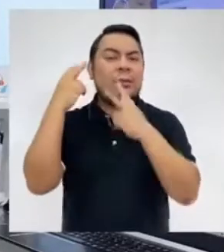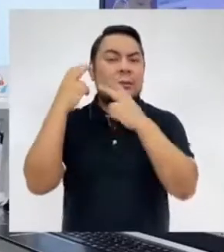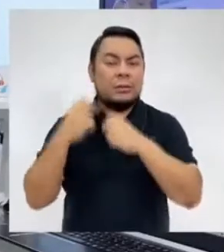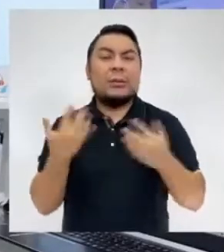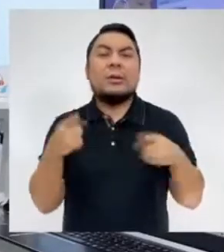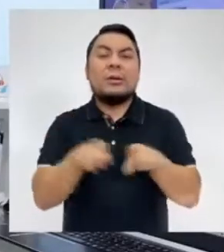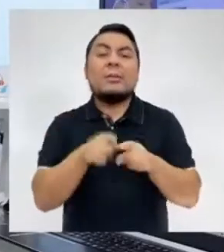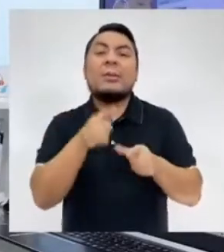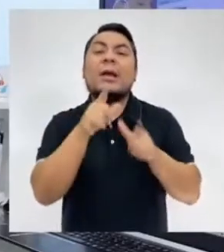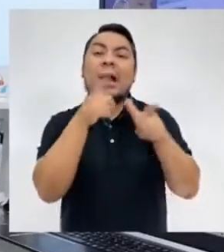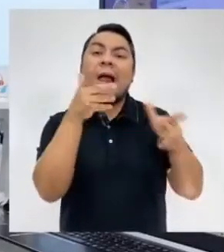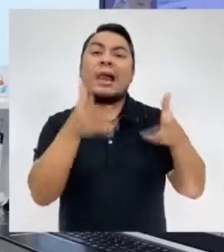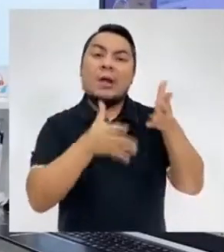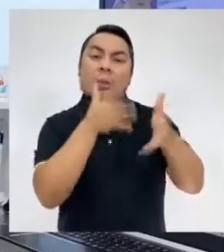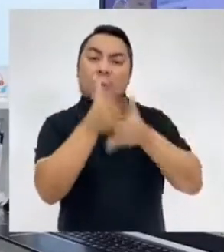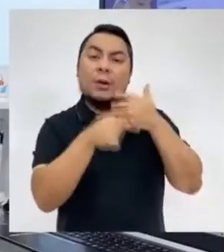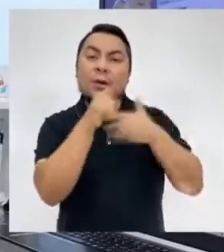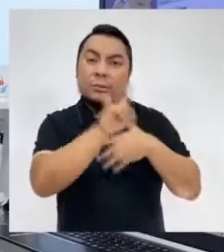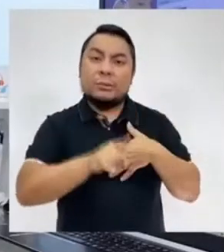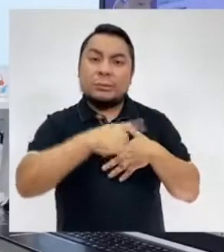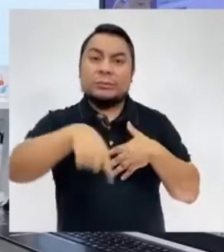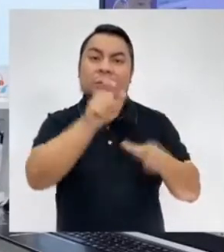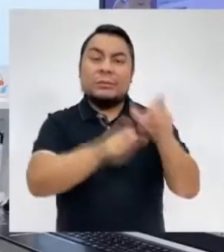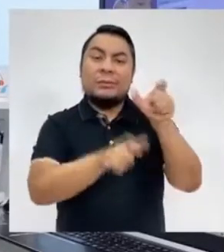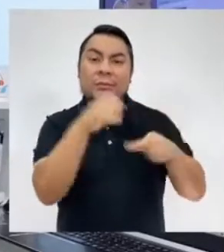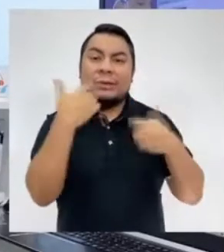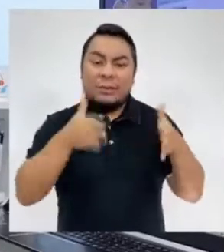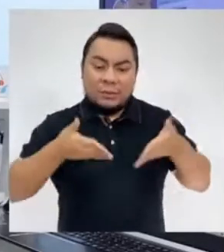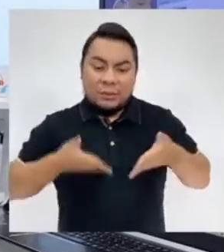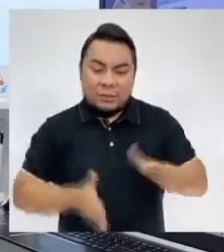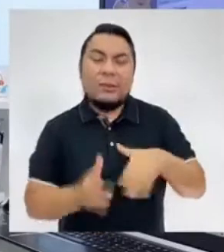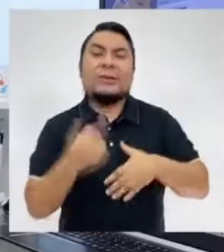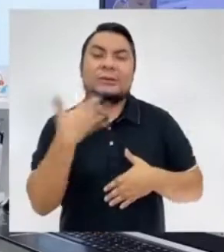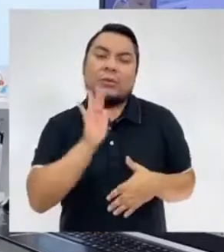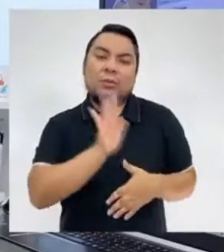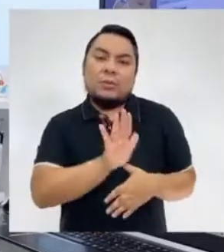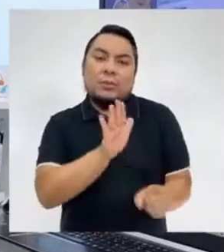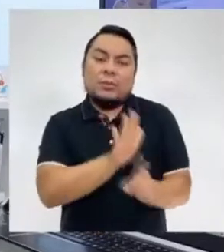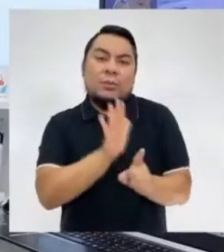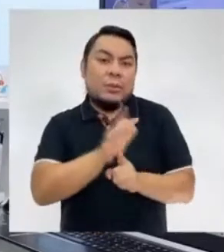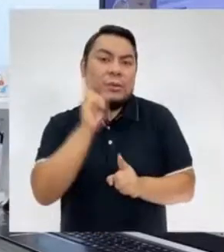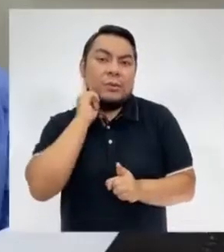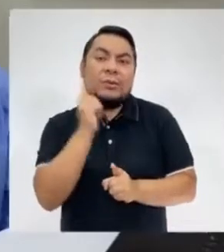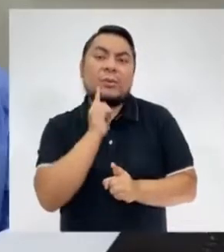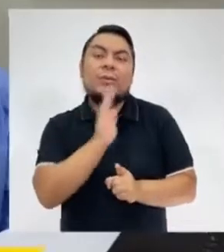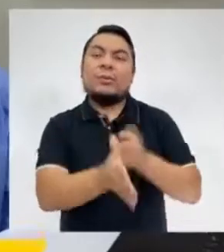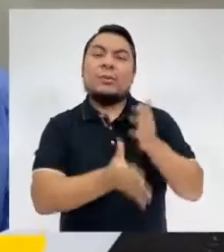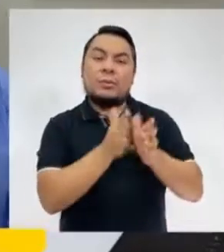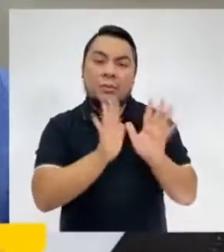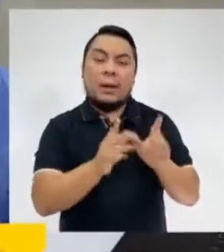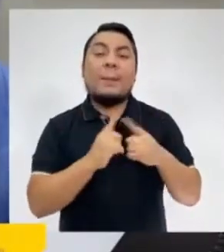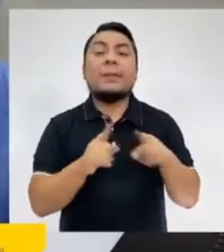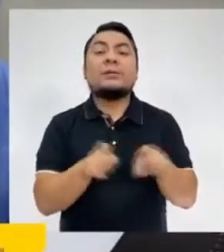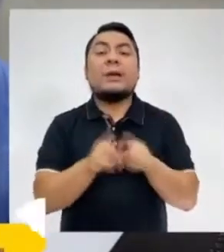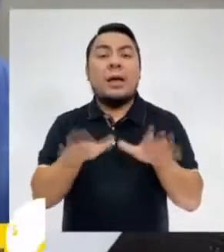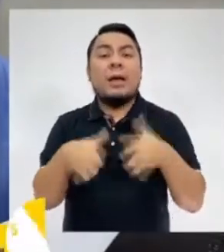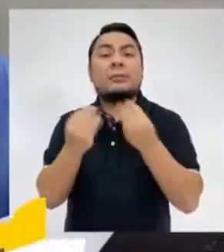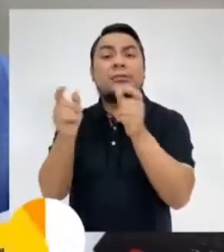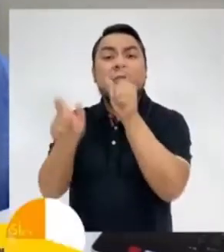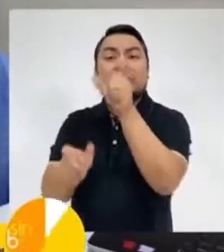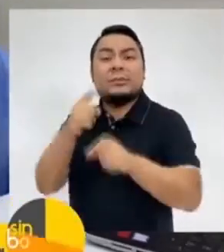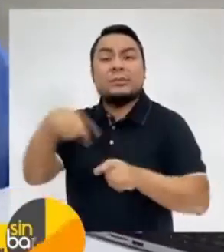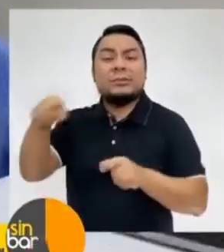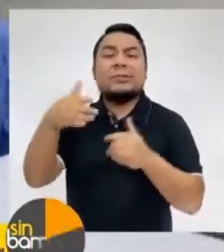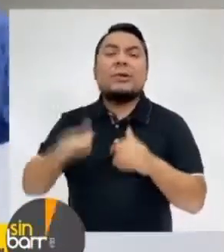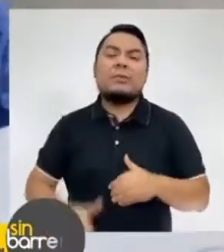el lenguaje de señas es usado por las personas que han nacido congénitamente con esta discapacidad sino que